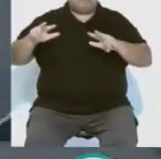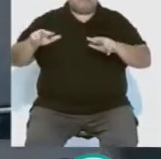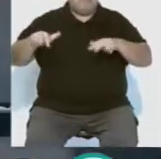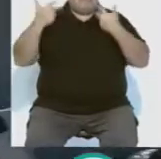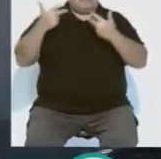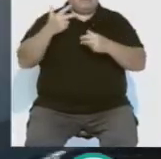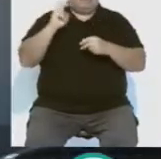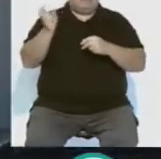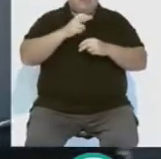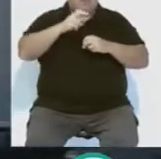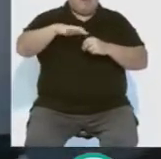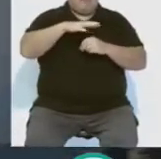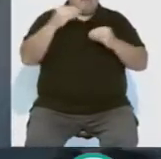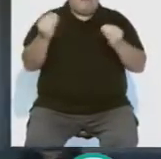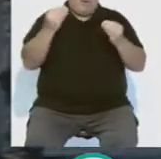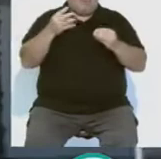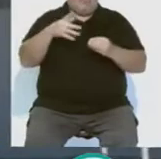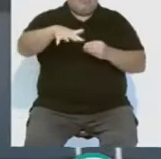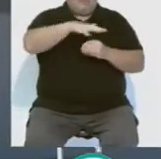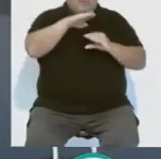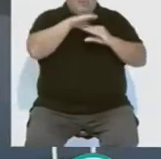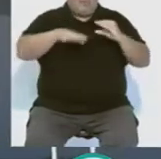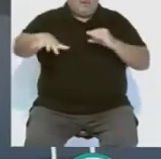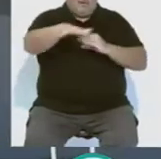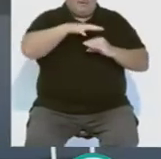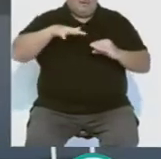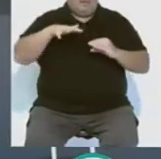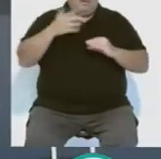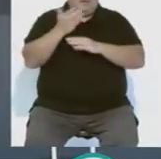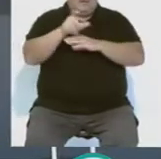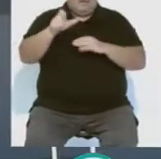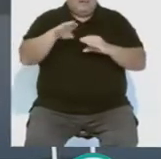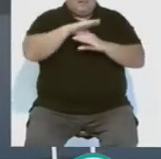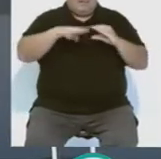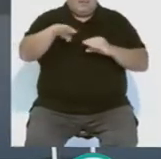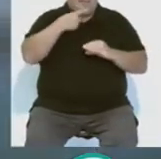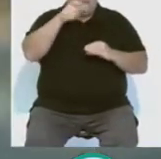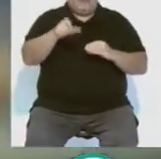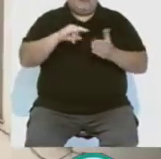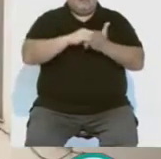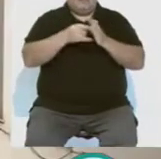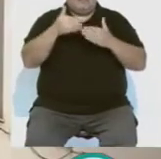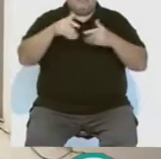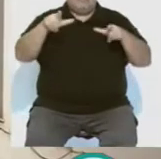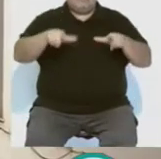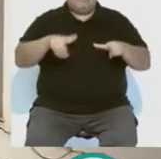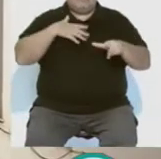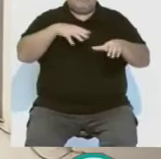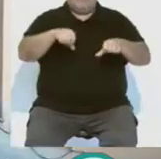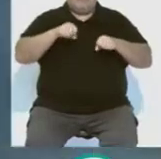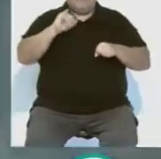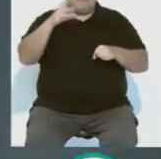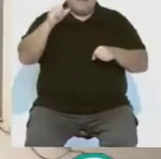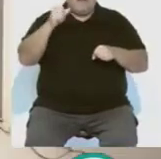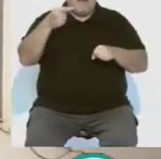transformación de este espacio. Asimismo, se refiere la representante del consorcio de Zona Franca al proyecto de la parcela de Ibérica Haga,